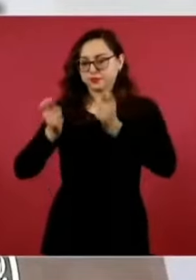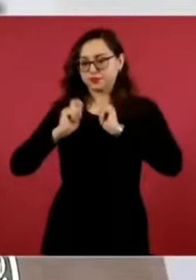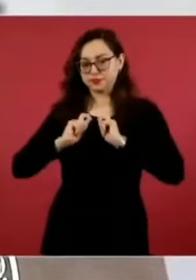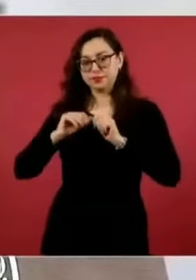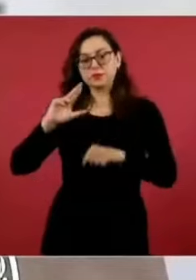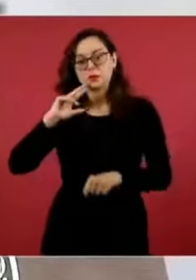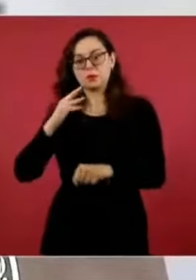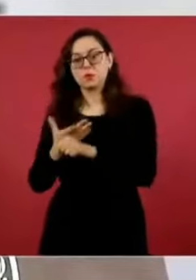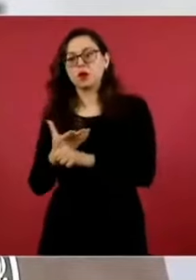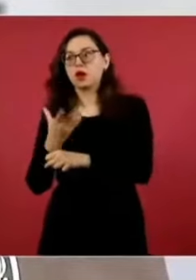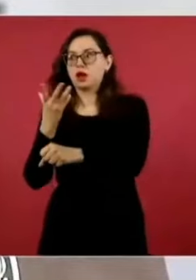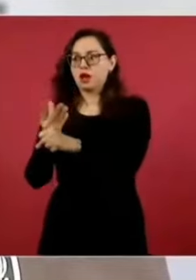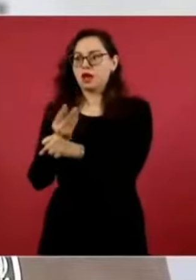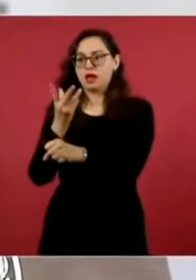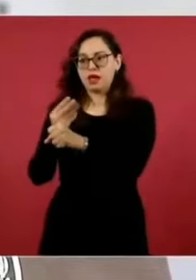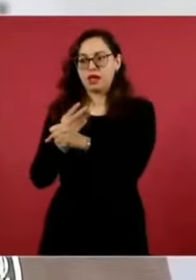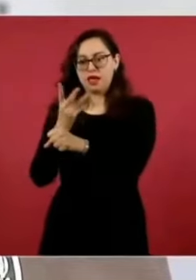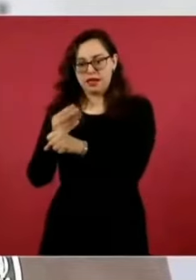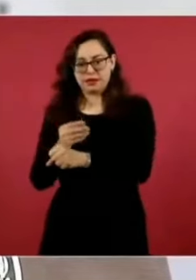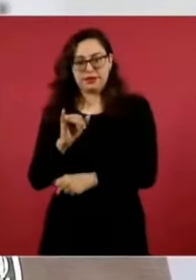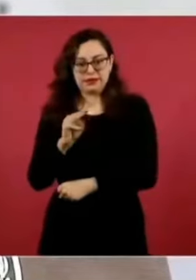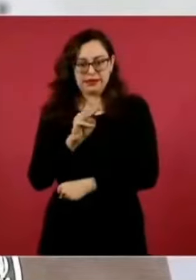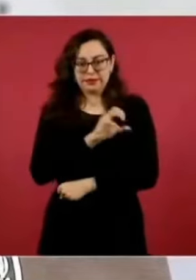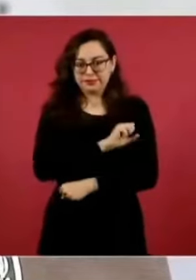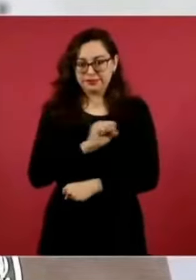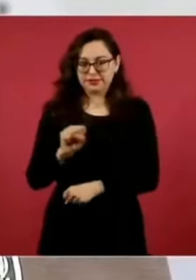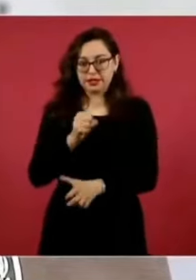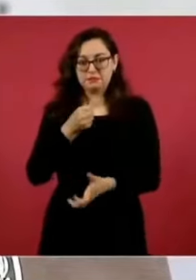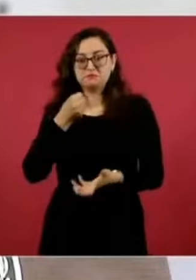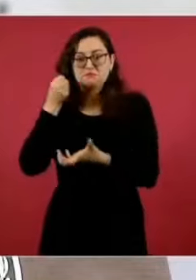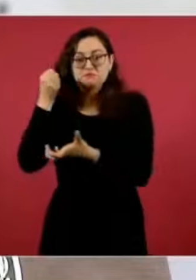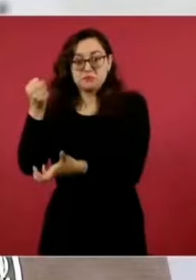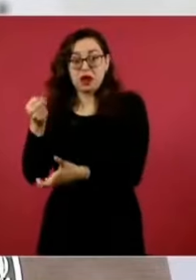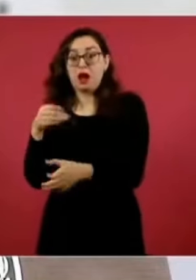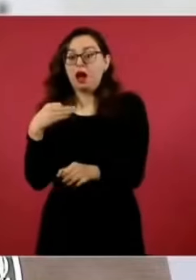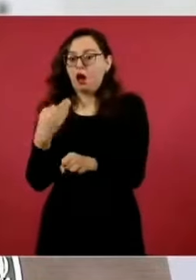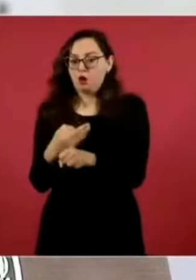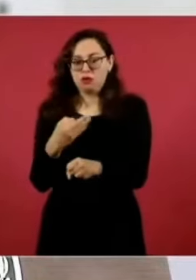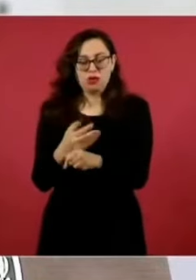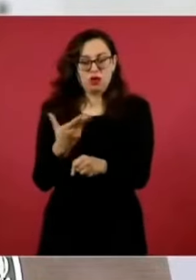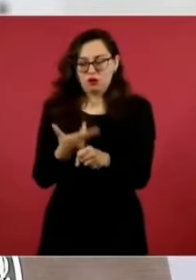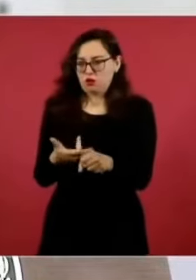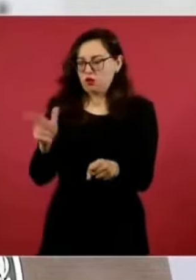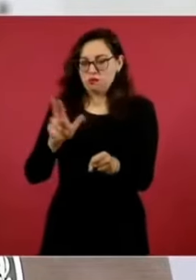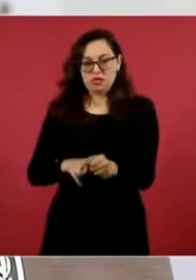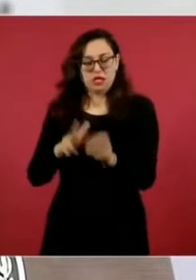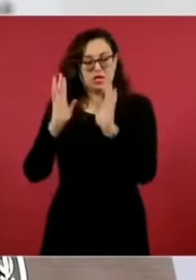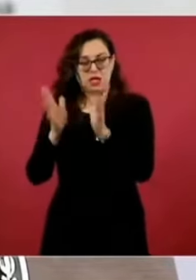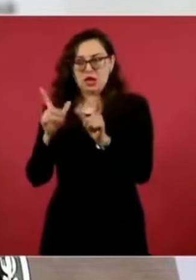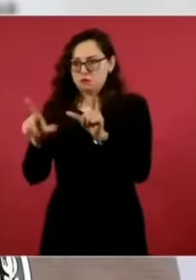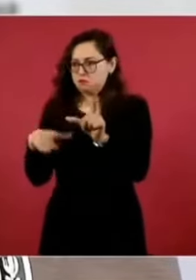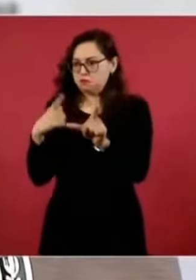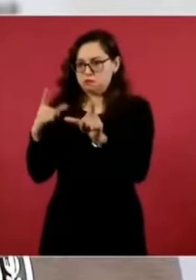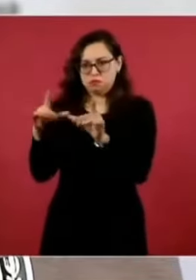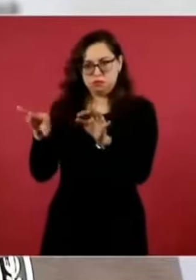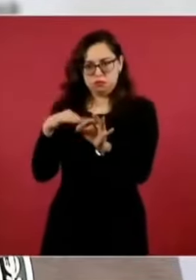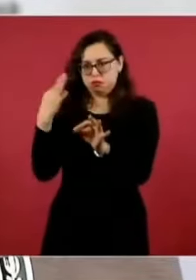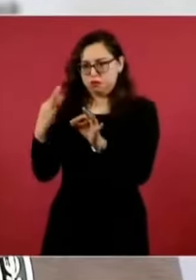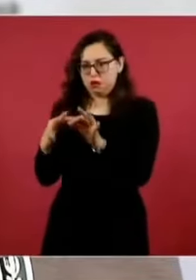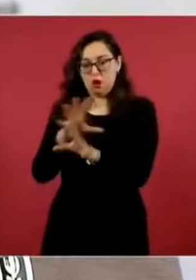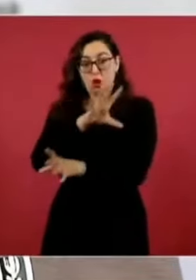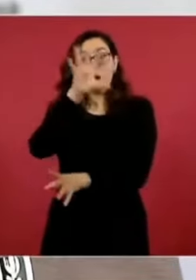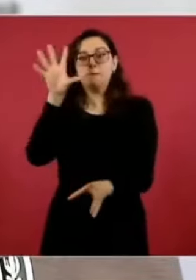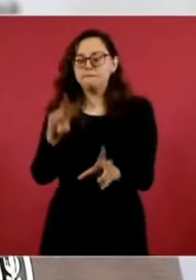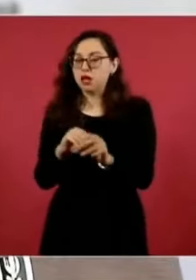el IMSS quien ha hecho una inversión ahí. Actualmente el hospital está concluido en términos de toda la